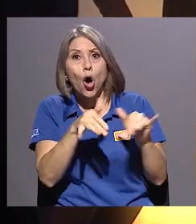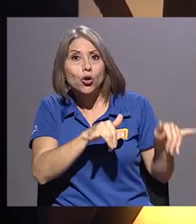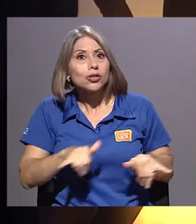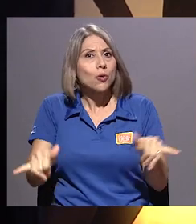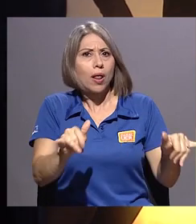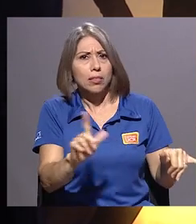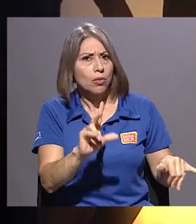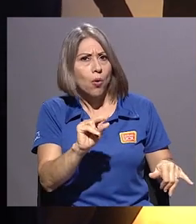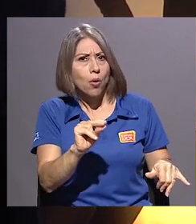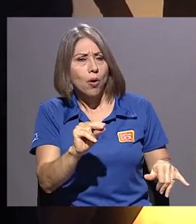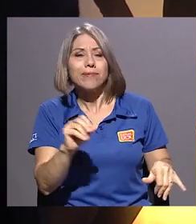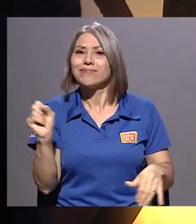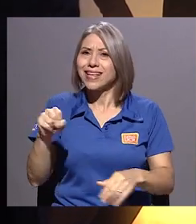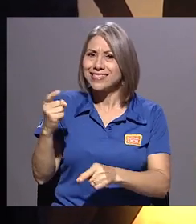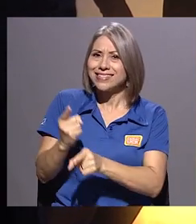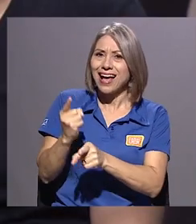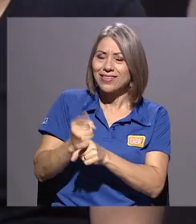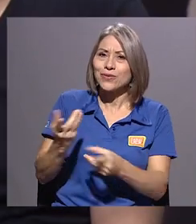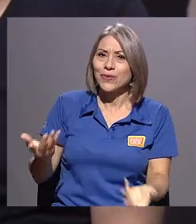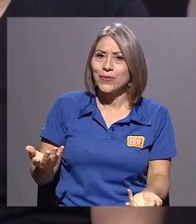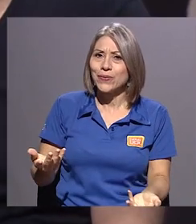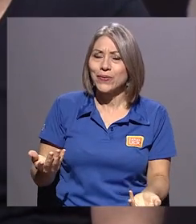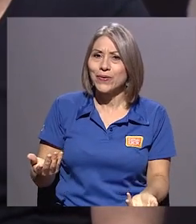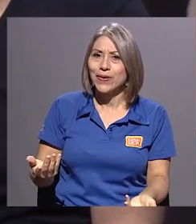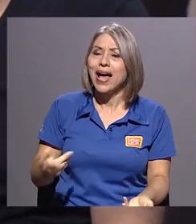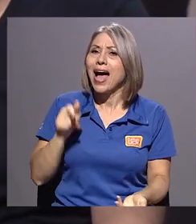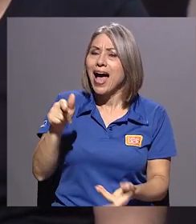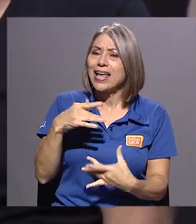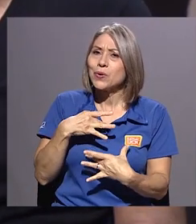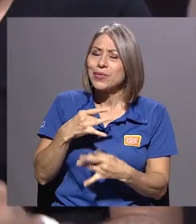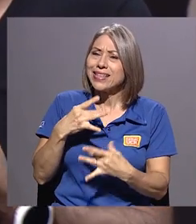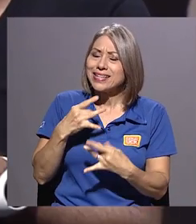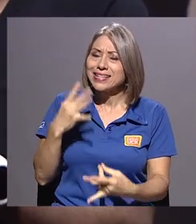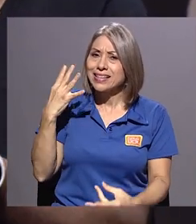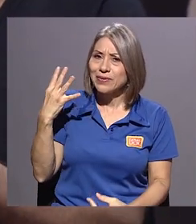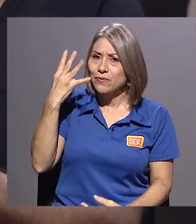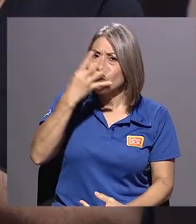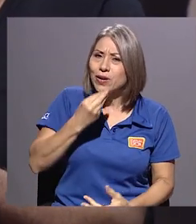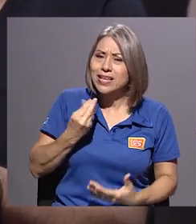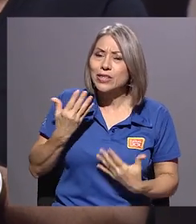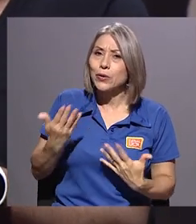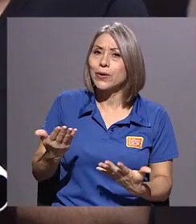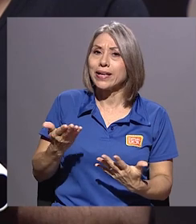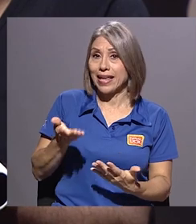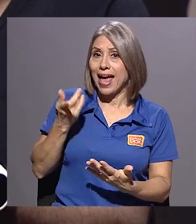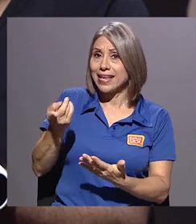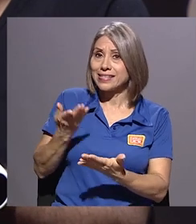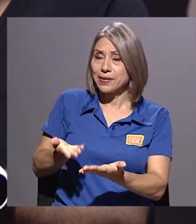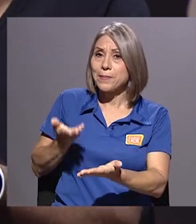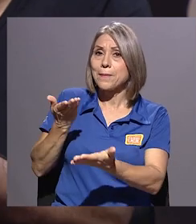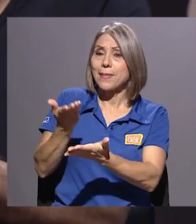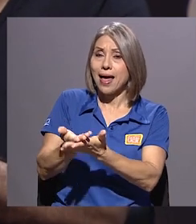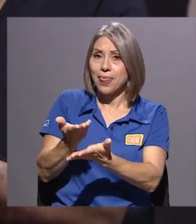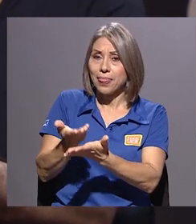Y ahí, lo interesante y bonito de esto es que se plantea esta